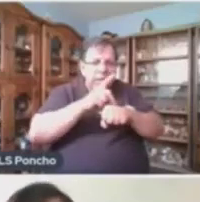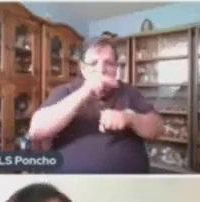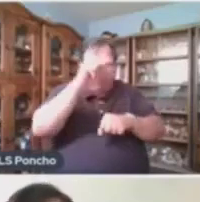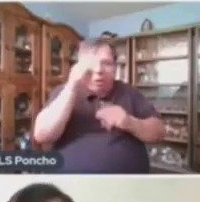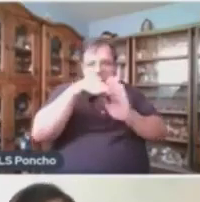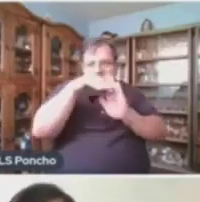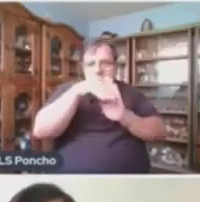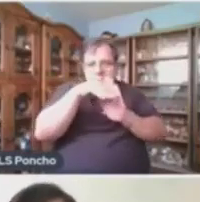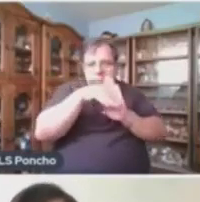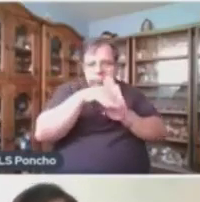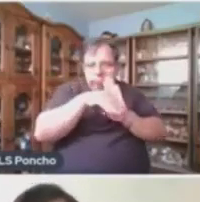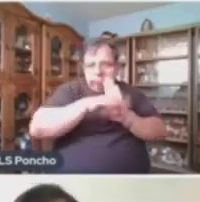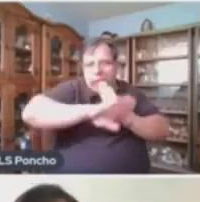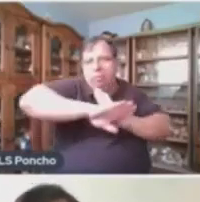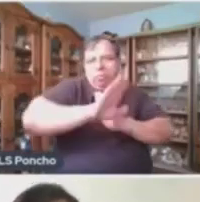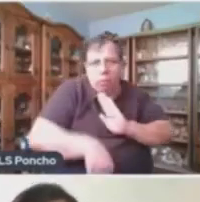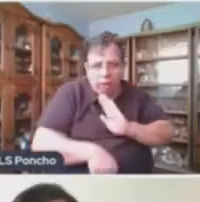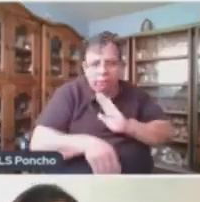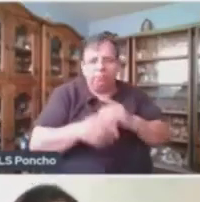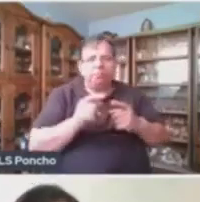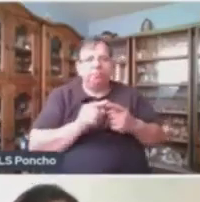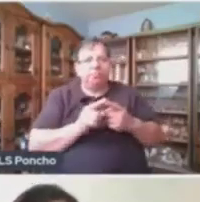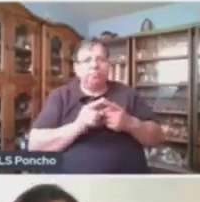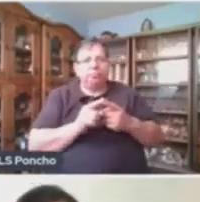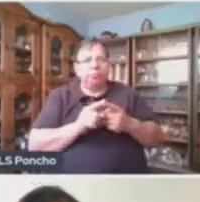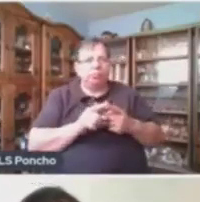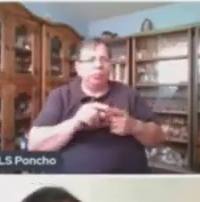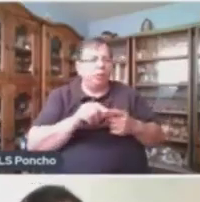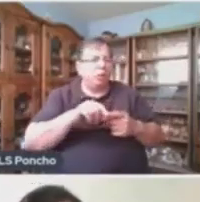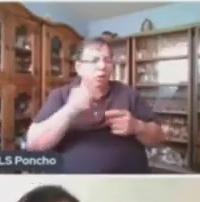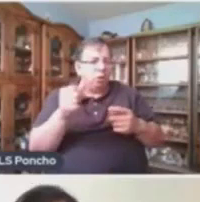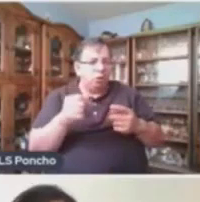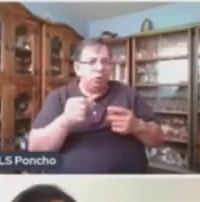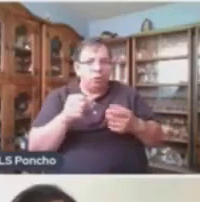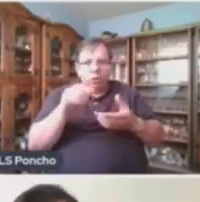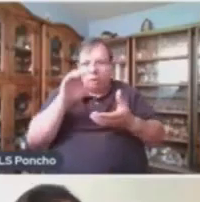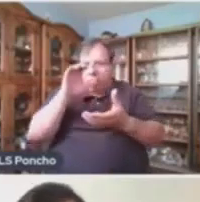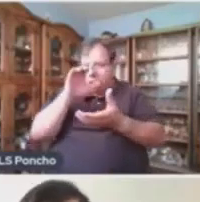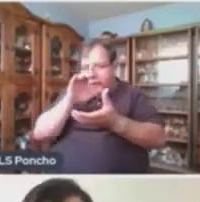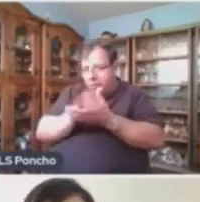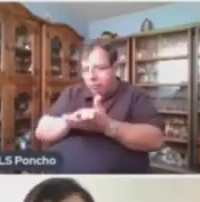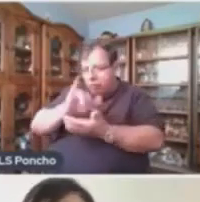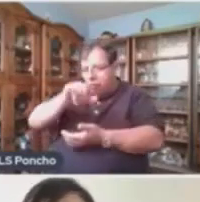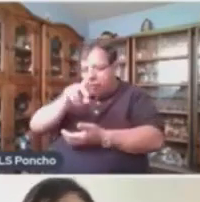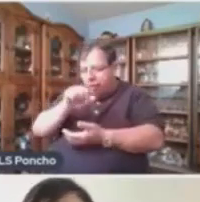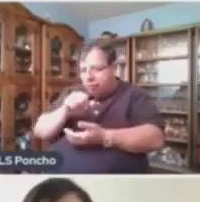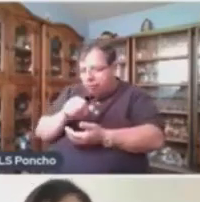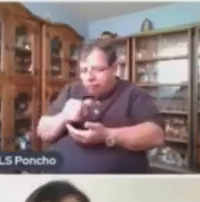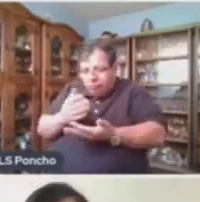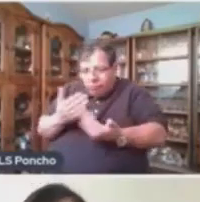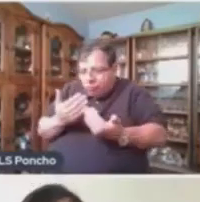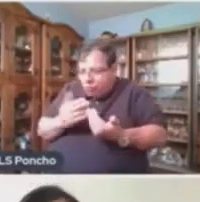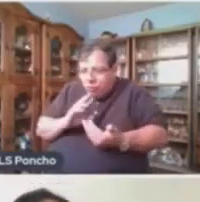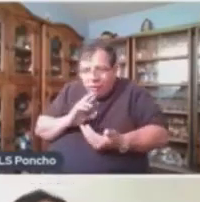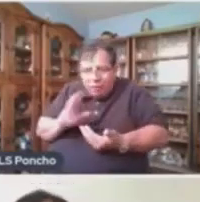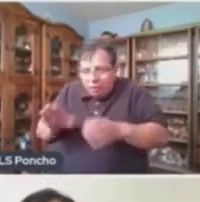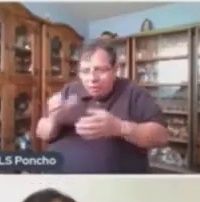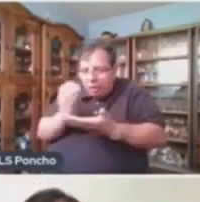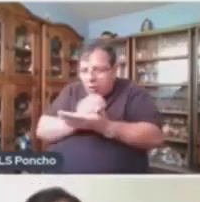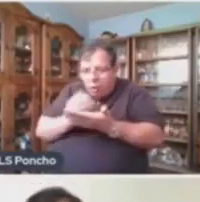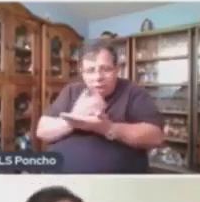Hasta Que Muere Y Por El Otro Pues Su Esposo Jordán Que Pues No Encuentra La Solución